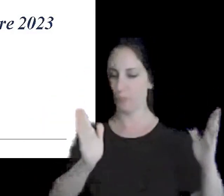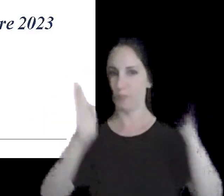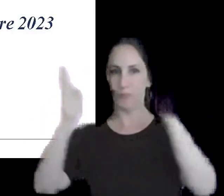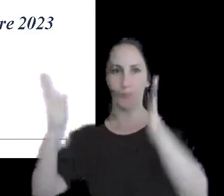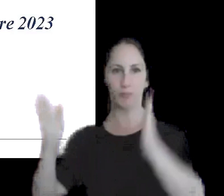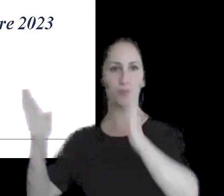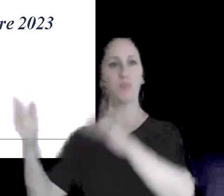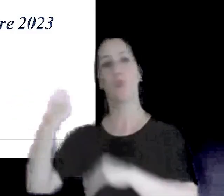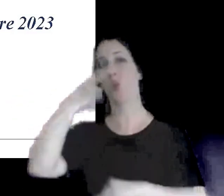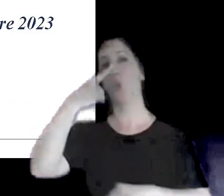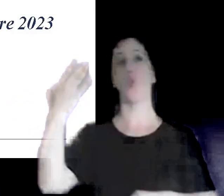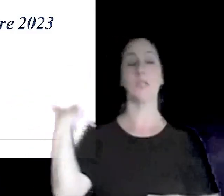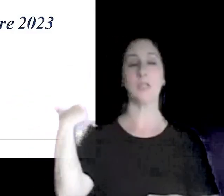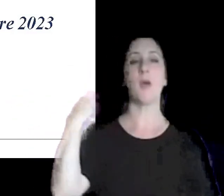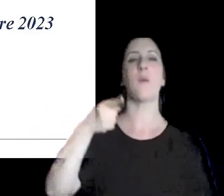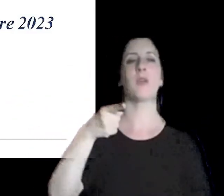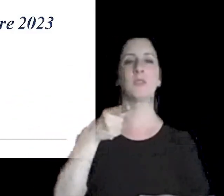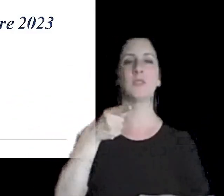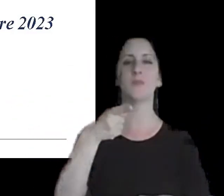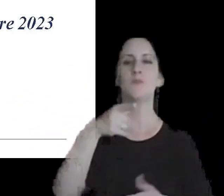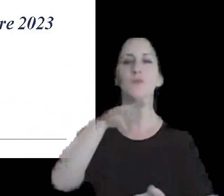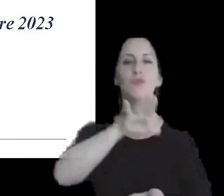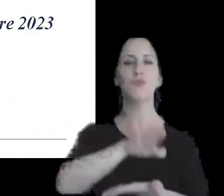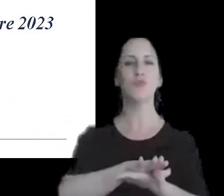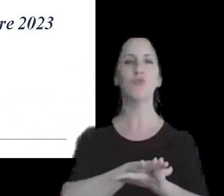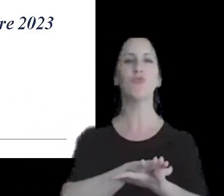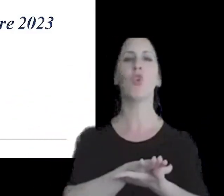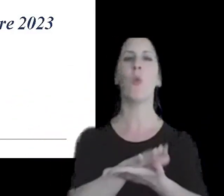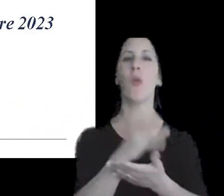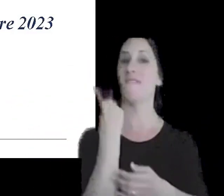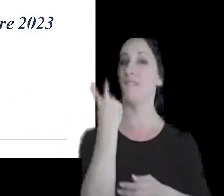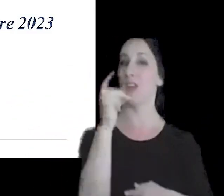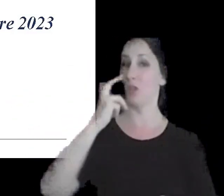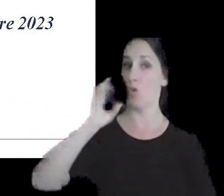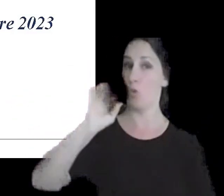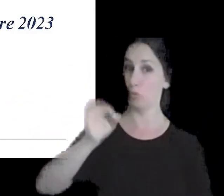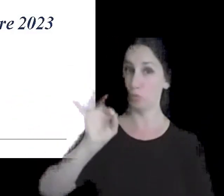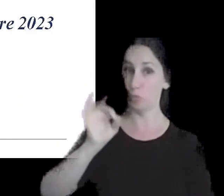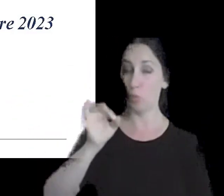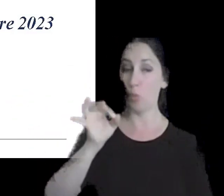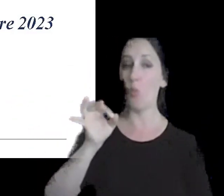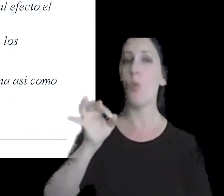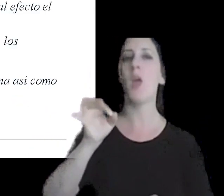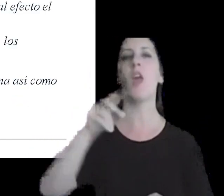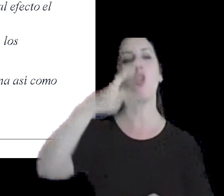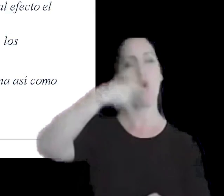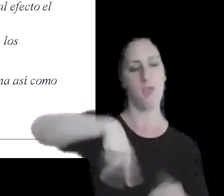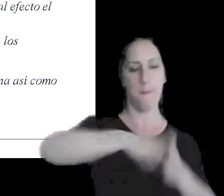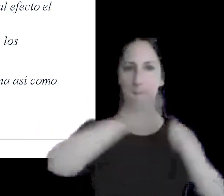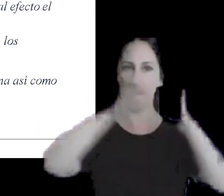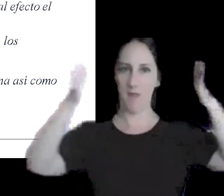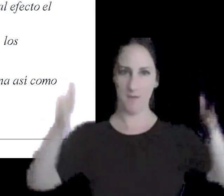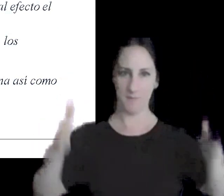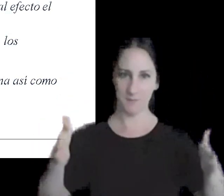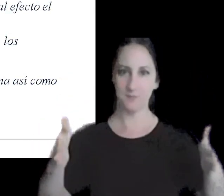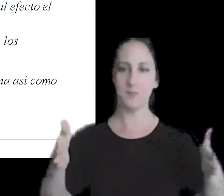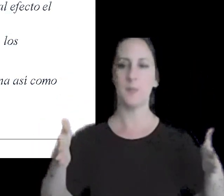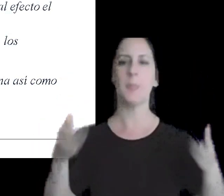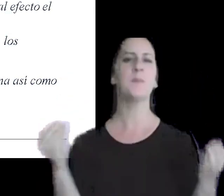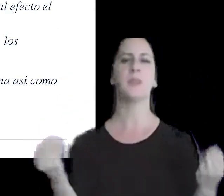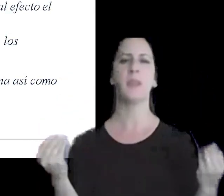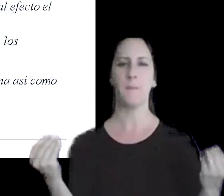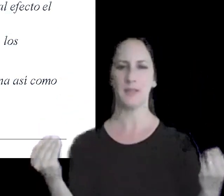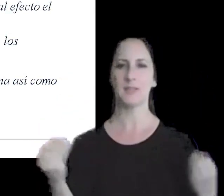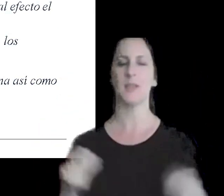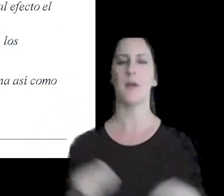vez nos estuvimos sobre el 20 de octubre, bueno, de octubre a noviembre. ¿Qué es lo que ha sucedido? No hemos